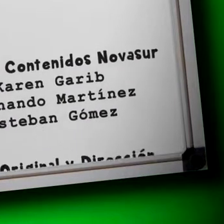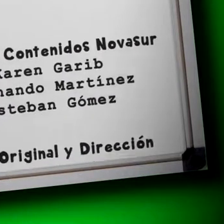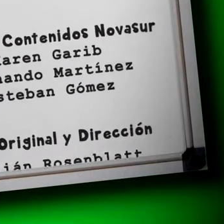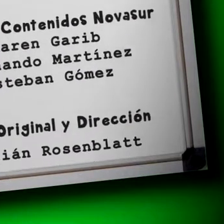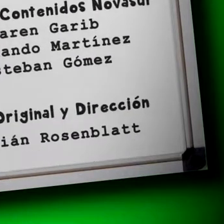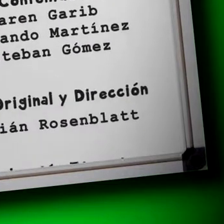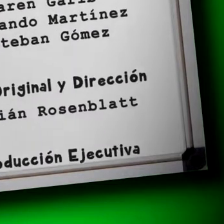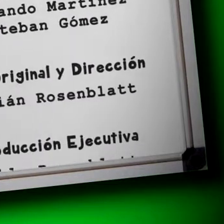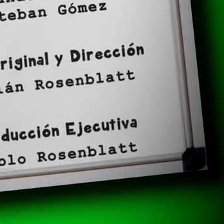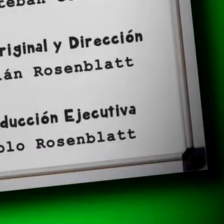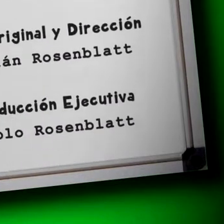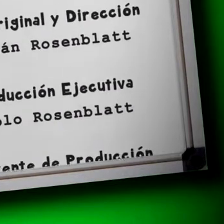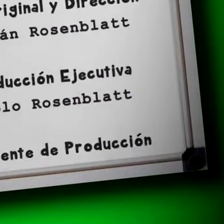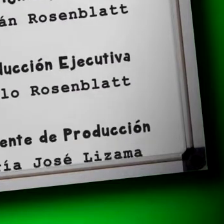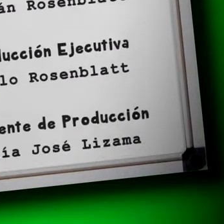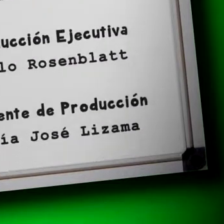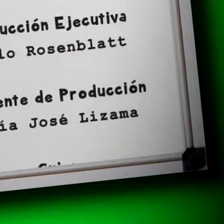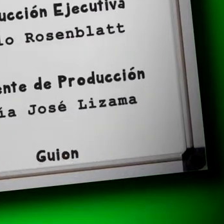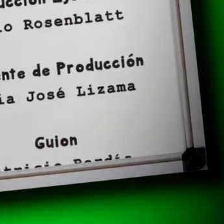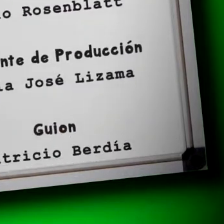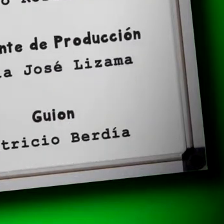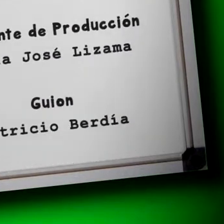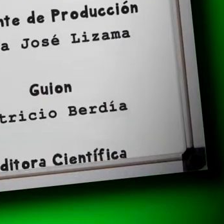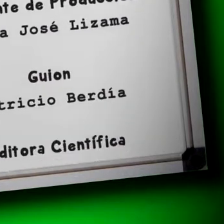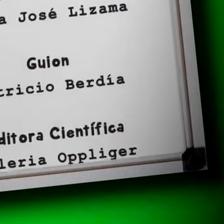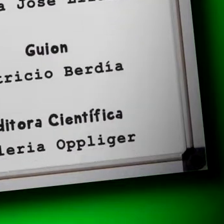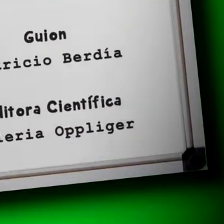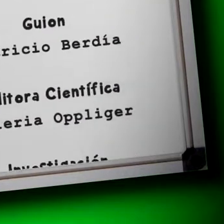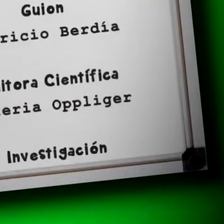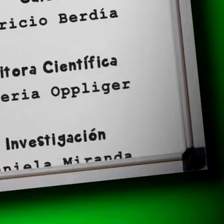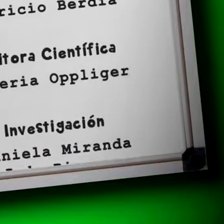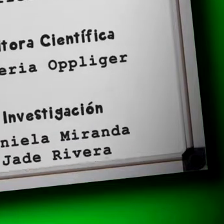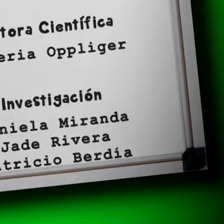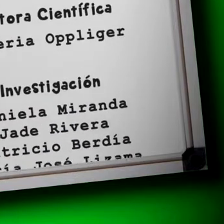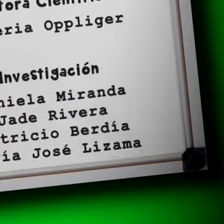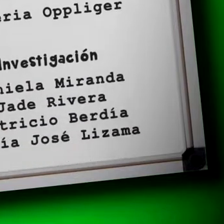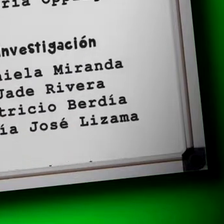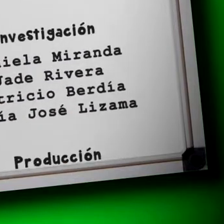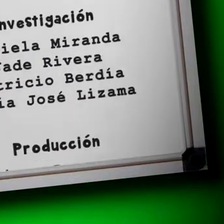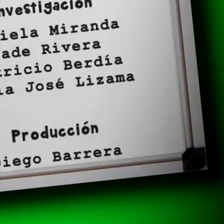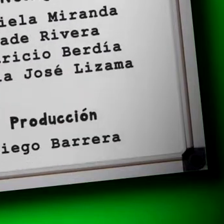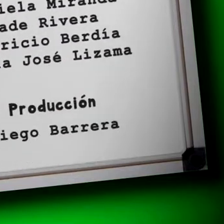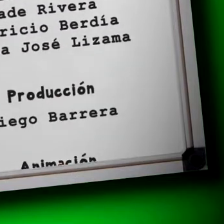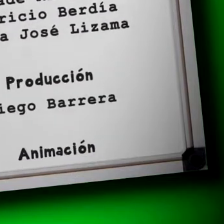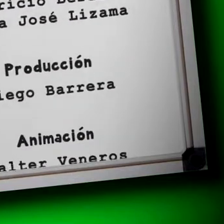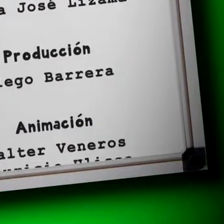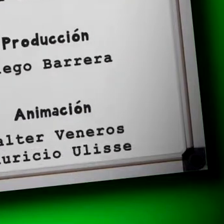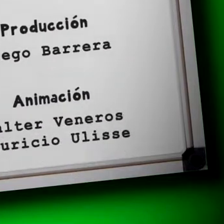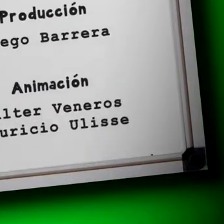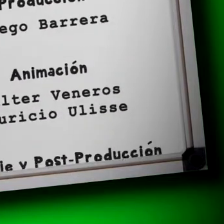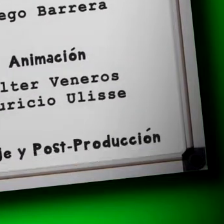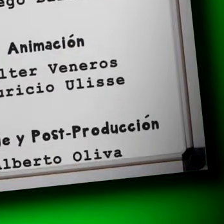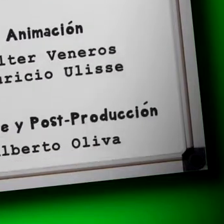Producto Explora. Con Isid, de apropiación social de la ciencia y tecnología. Un llamado Aucafe se entretiene con un videojuego en su